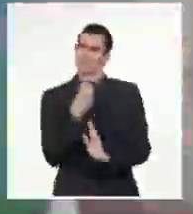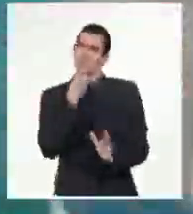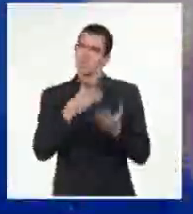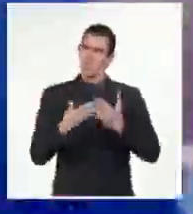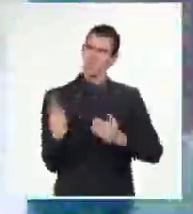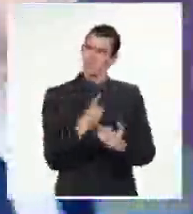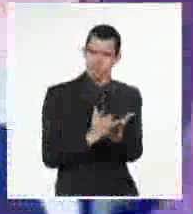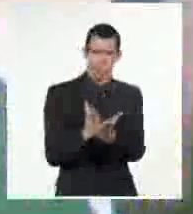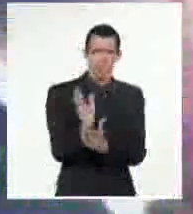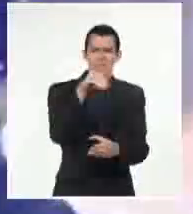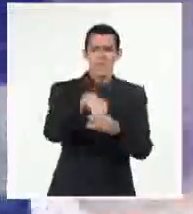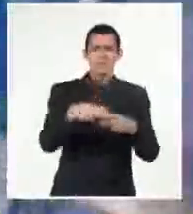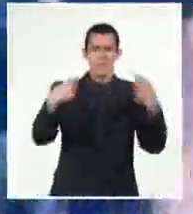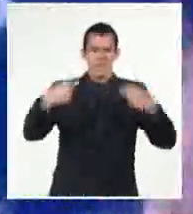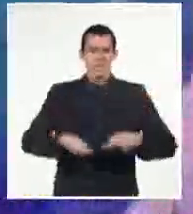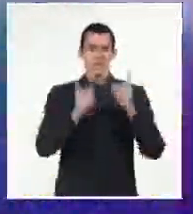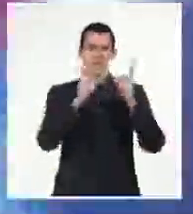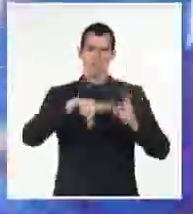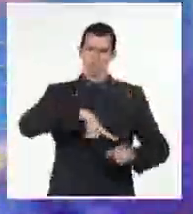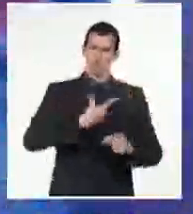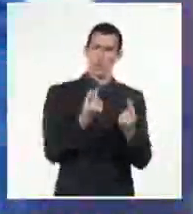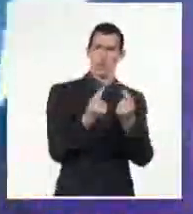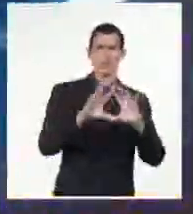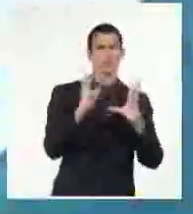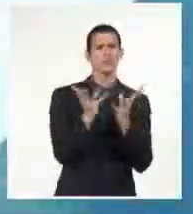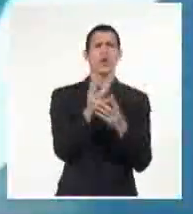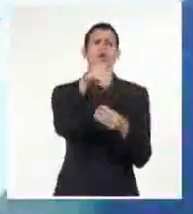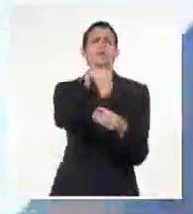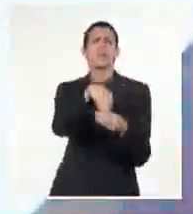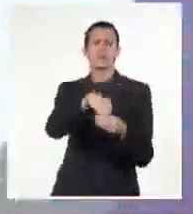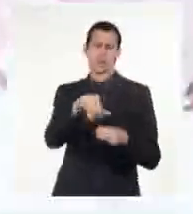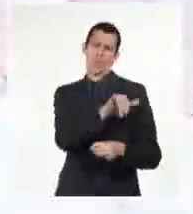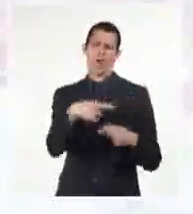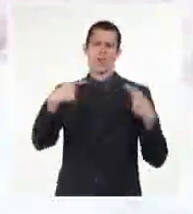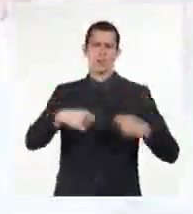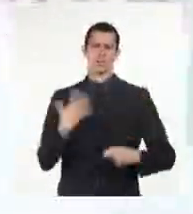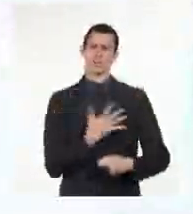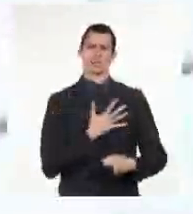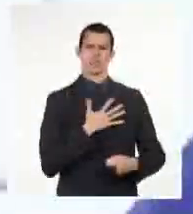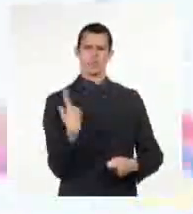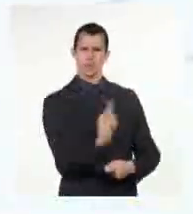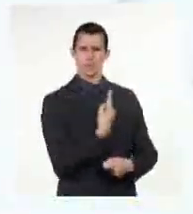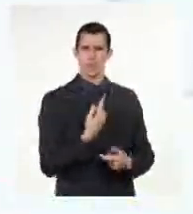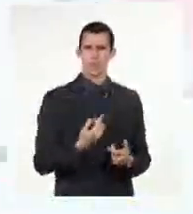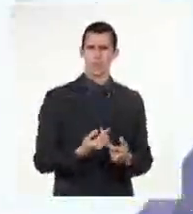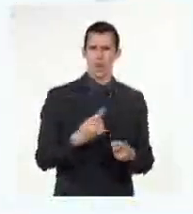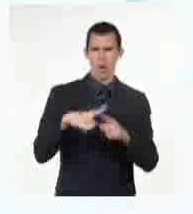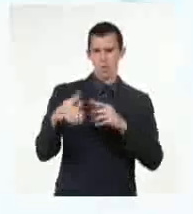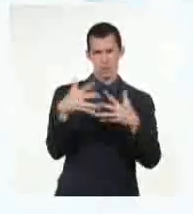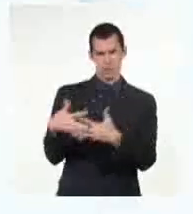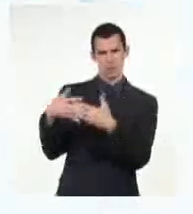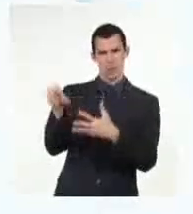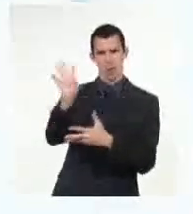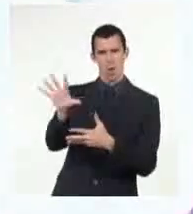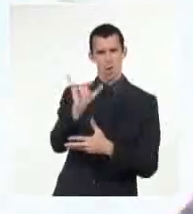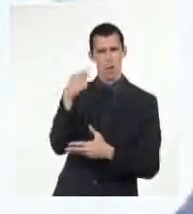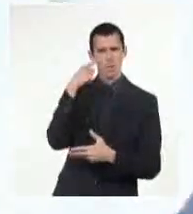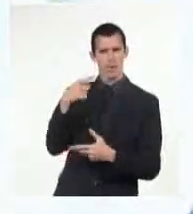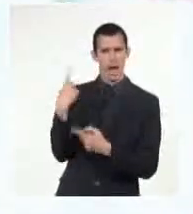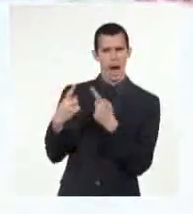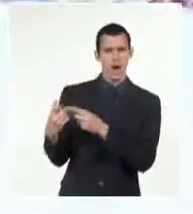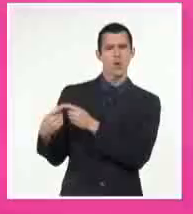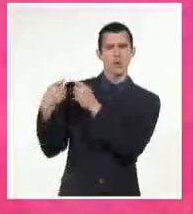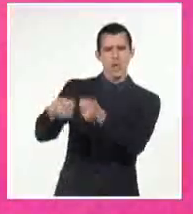social, institucional, cultural, económica de Venezuela. También se refirió al respaldo que Estados Unidos y Europa ofrecieron al opositor